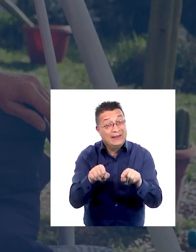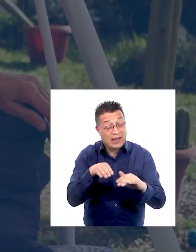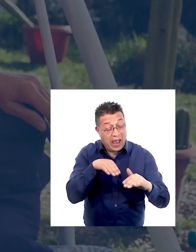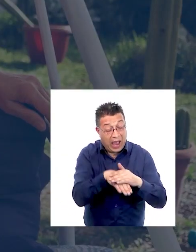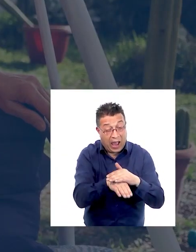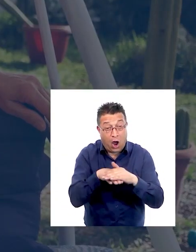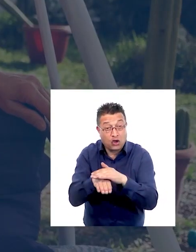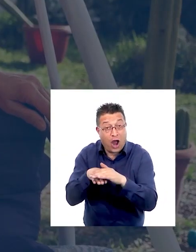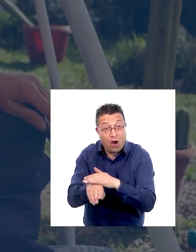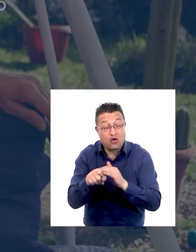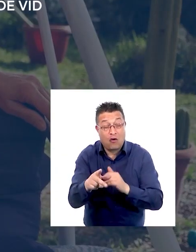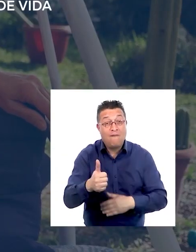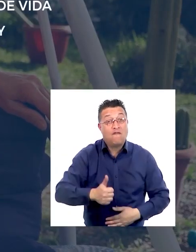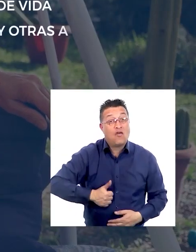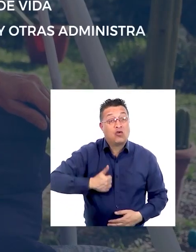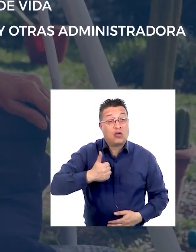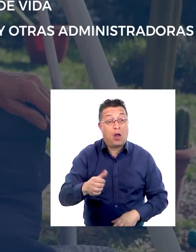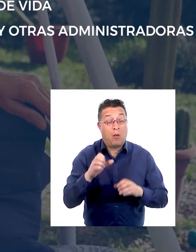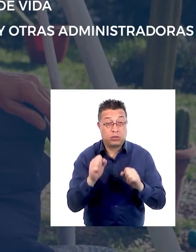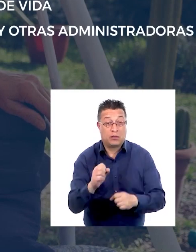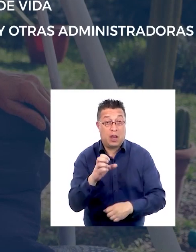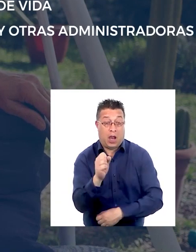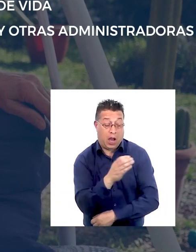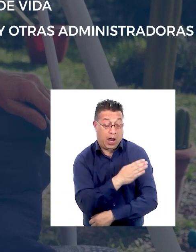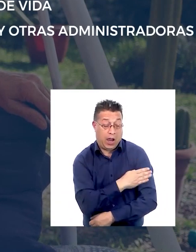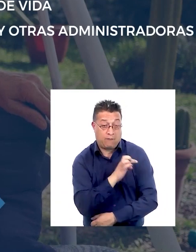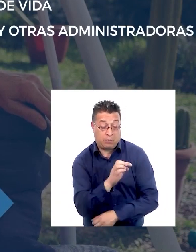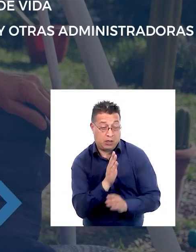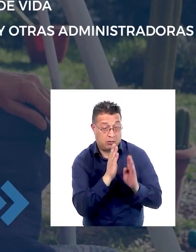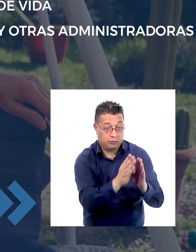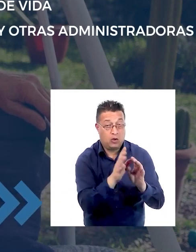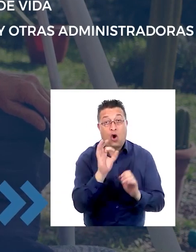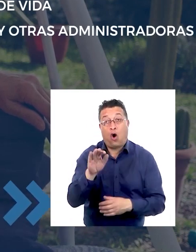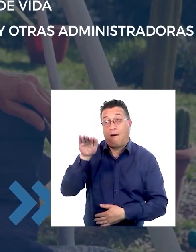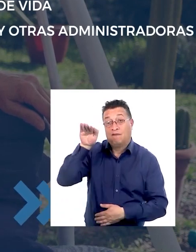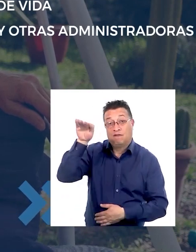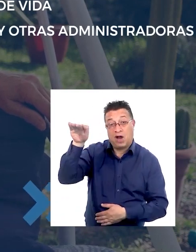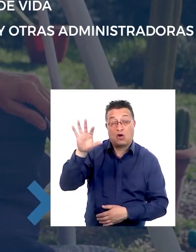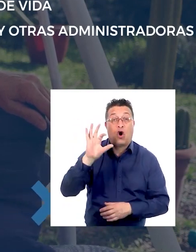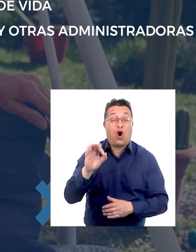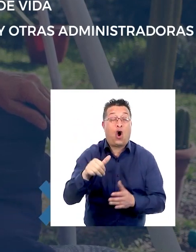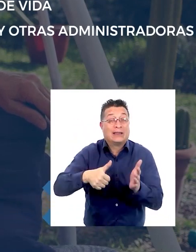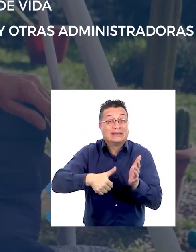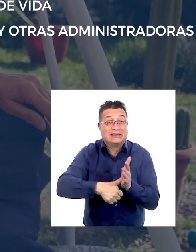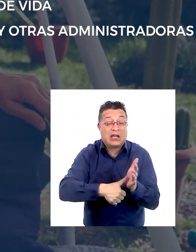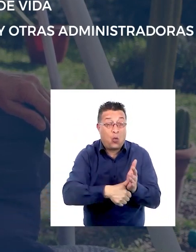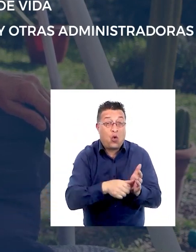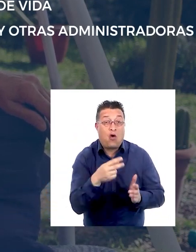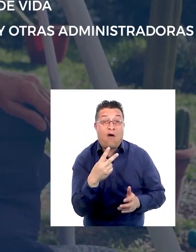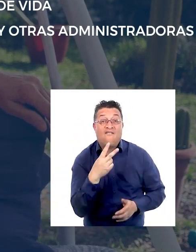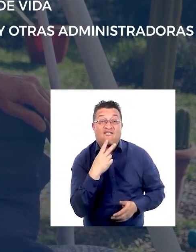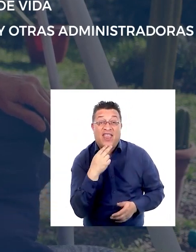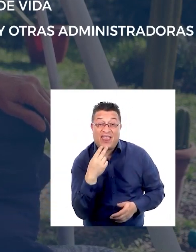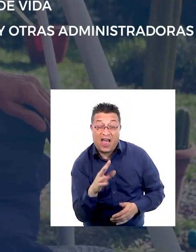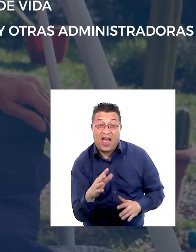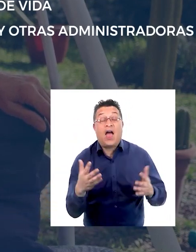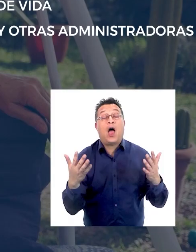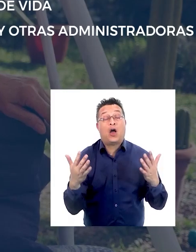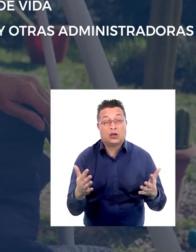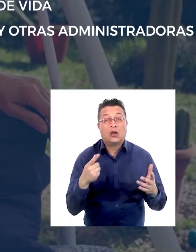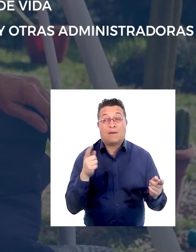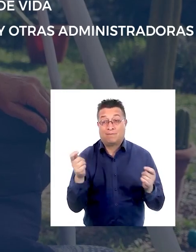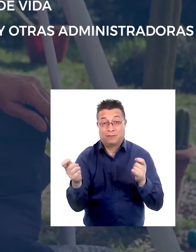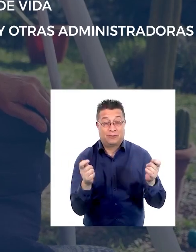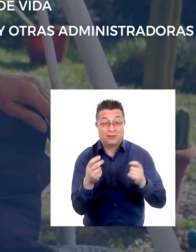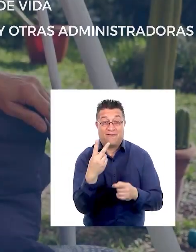voluntarios, tú los puedes colocar en las AFP, en los bancos, en las compañías de seguro de vida, intermediarios de